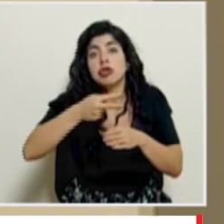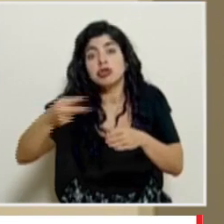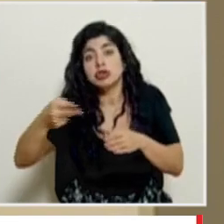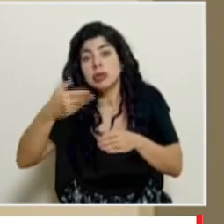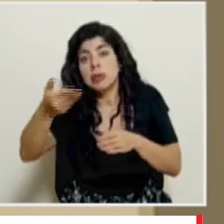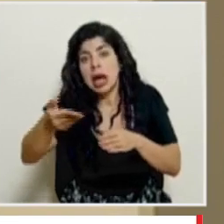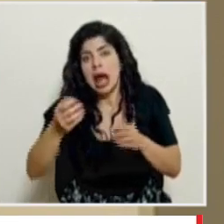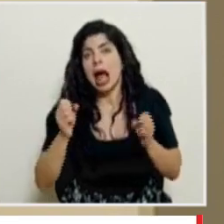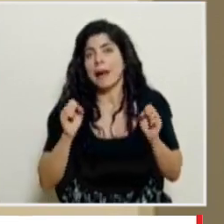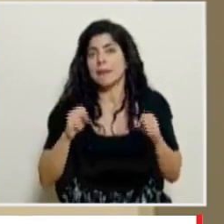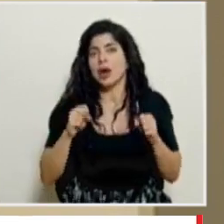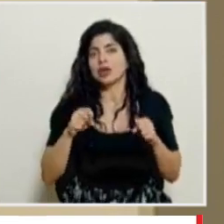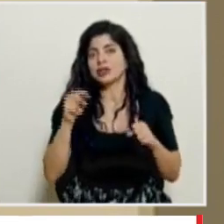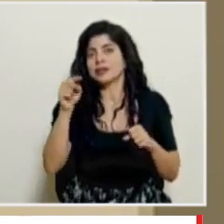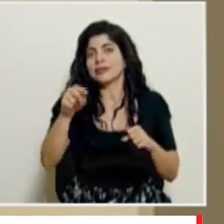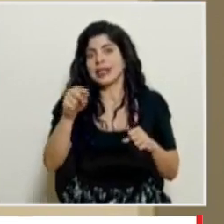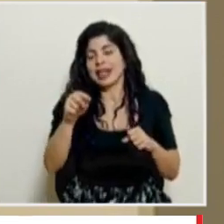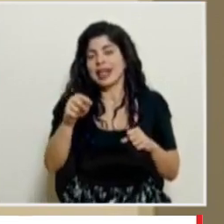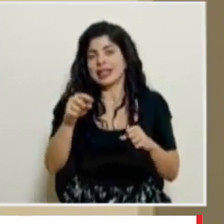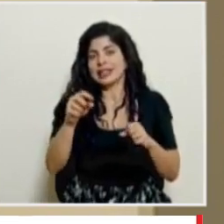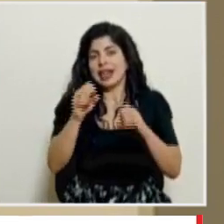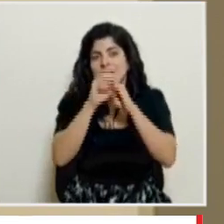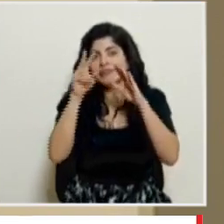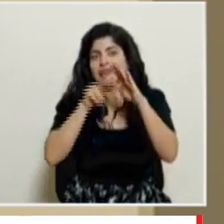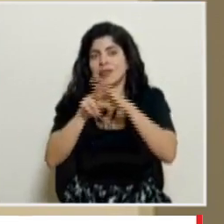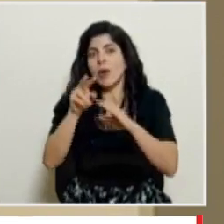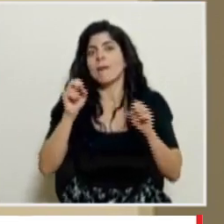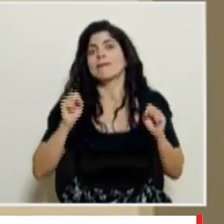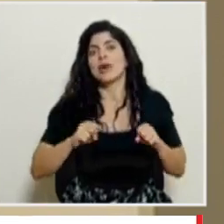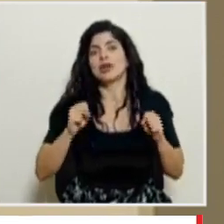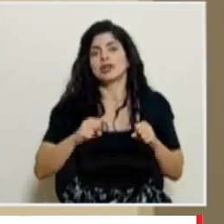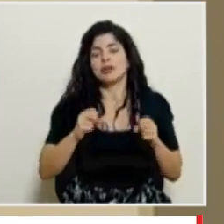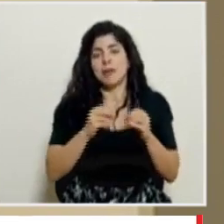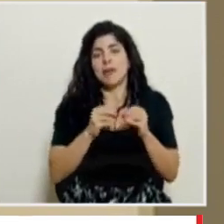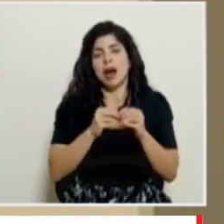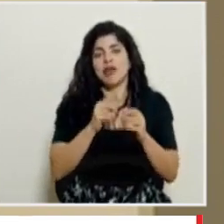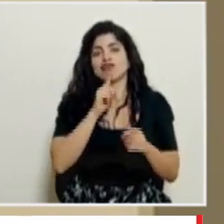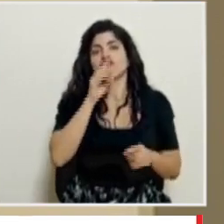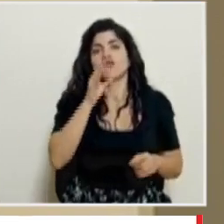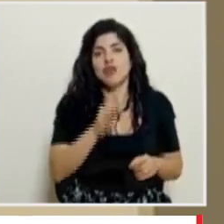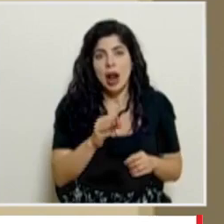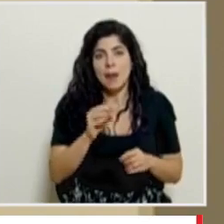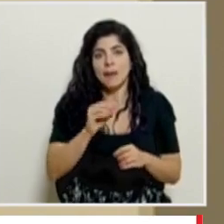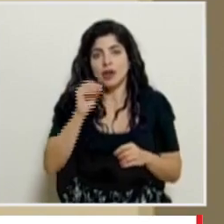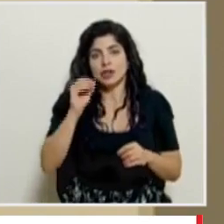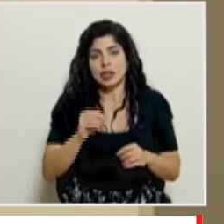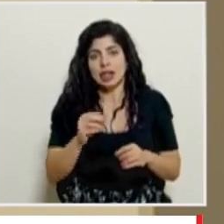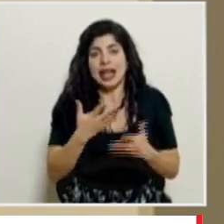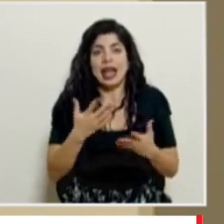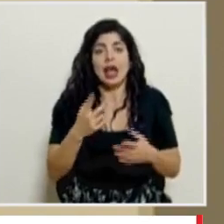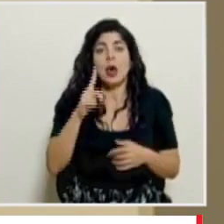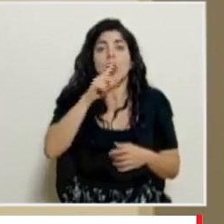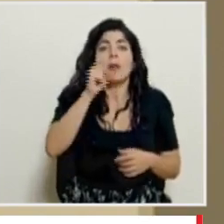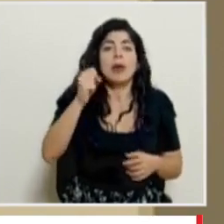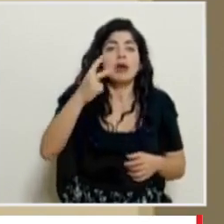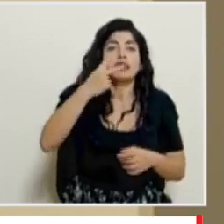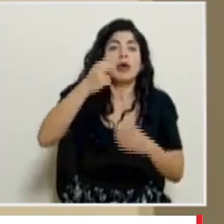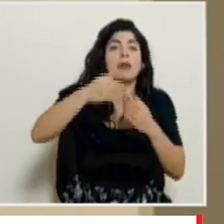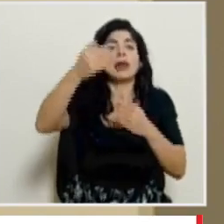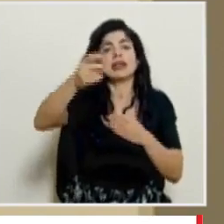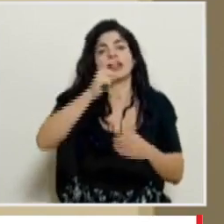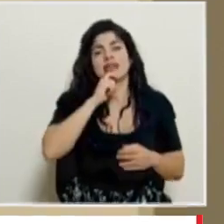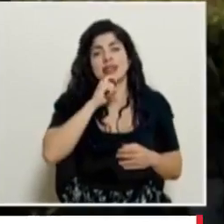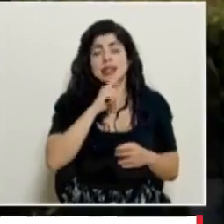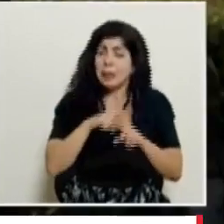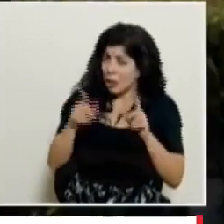pues posiblemente esa proyección tiene un porcentaje de certeza mucho más elevado que unas que se hagan al mes o al mes y medio o dos meses